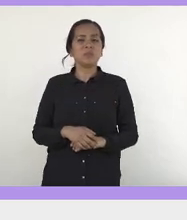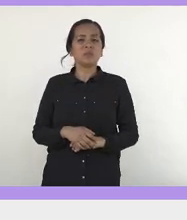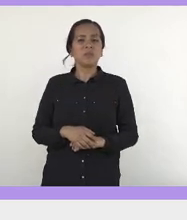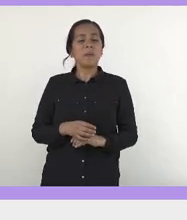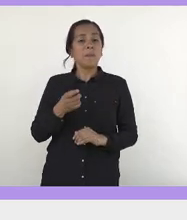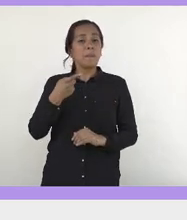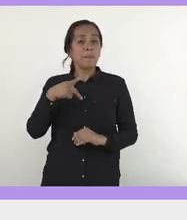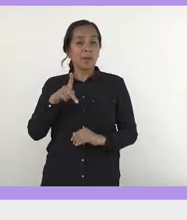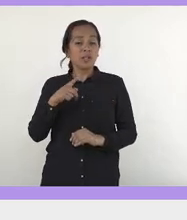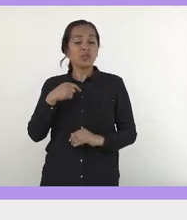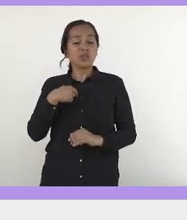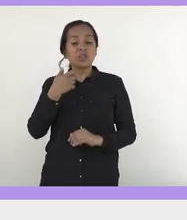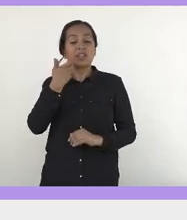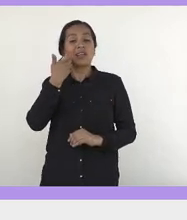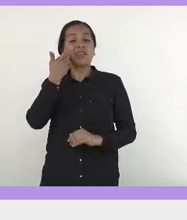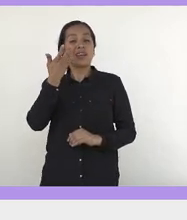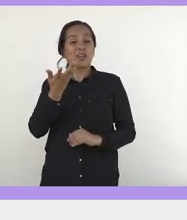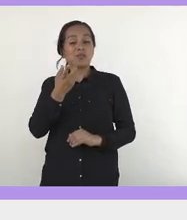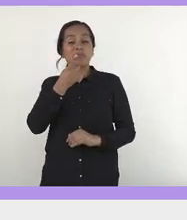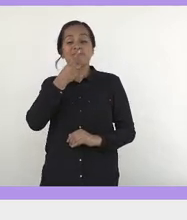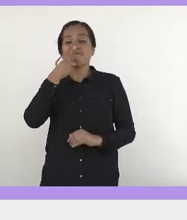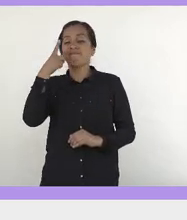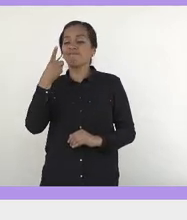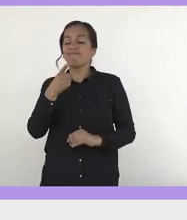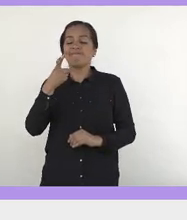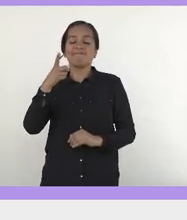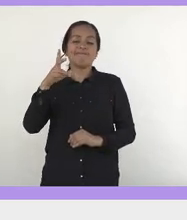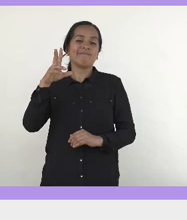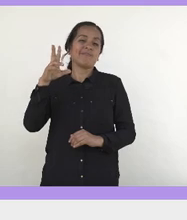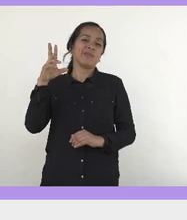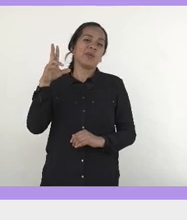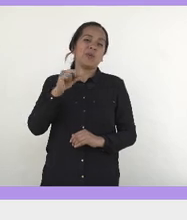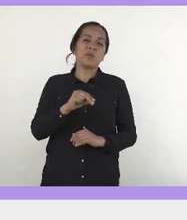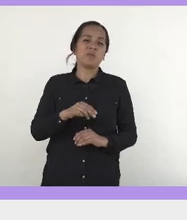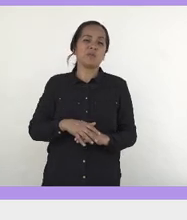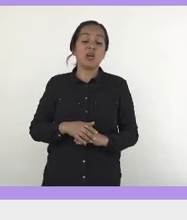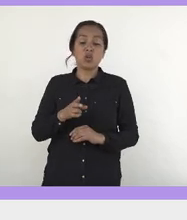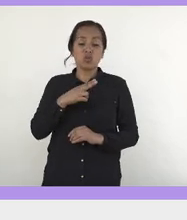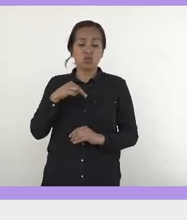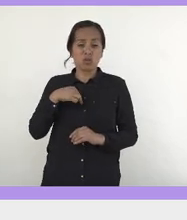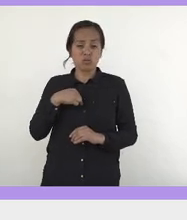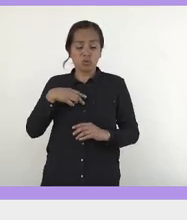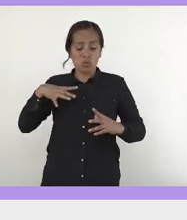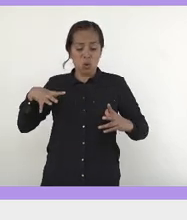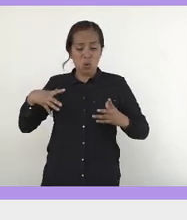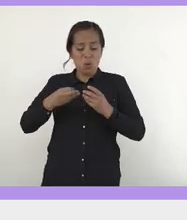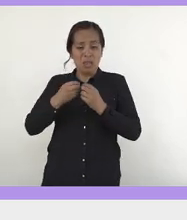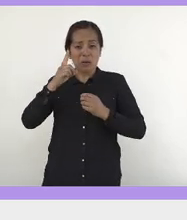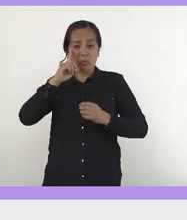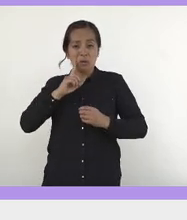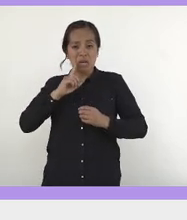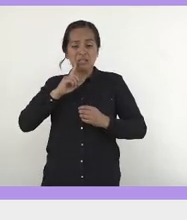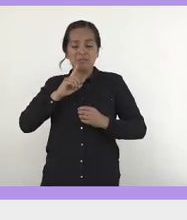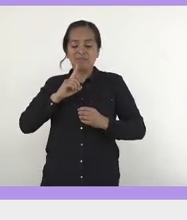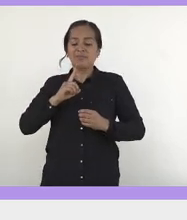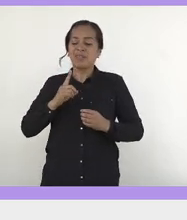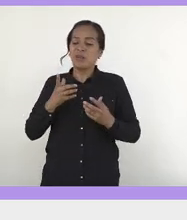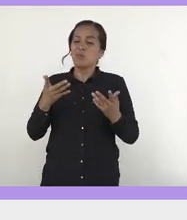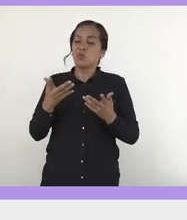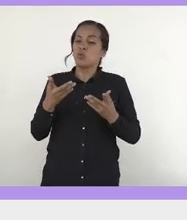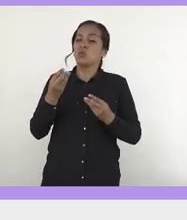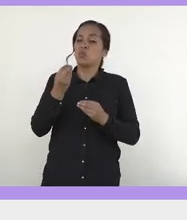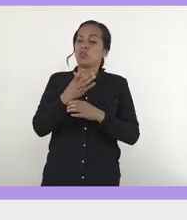Pero yo quiero decirles hoy que eso no es así, que nosotras hemos logrado muchas cosas juntas. Si realmente nosotros estuviésemos en guerra,